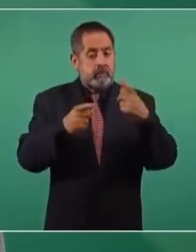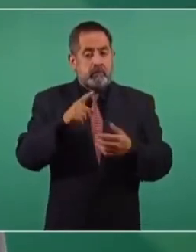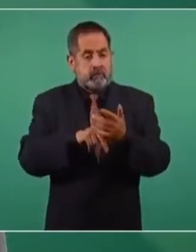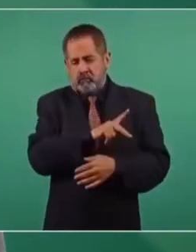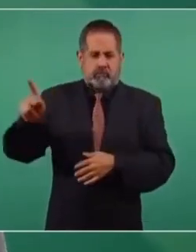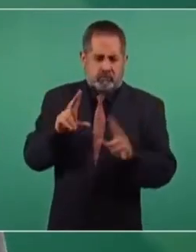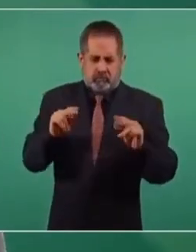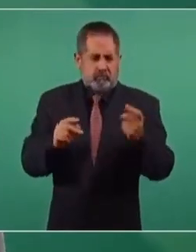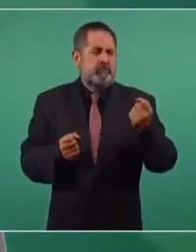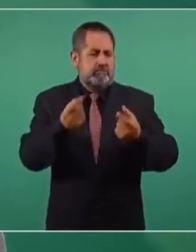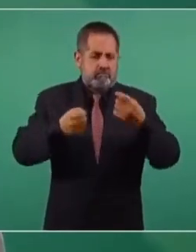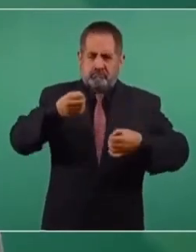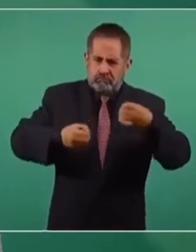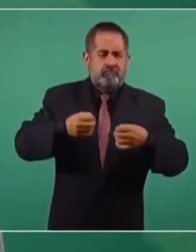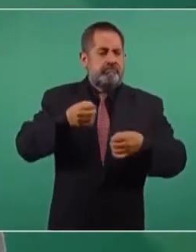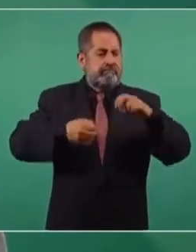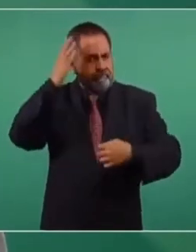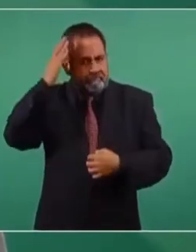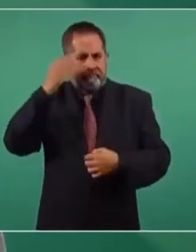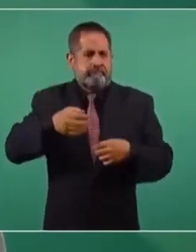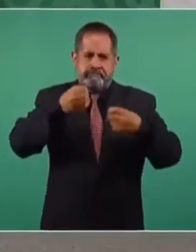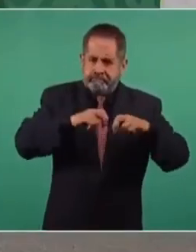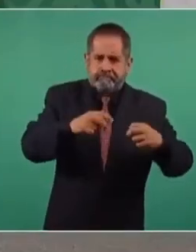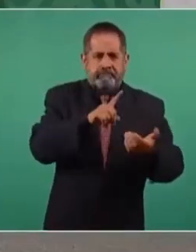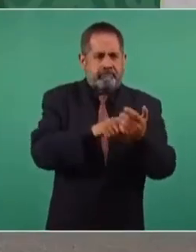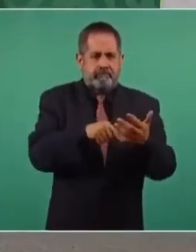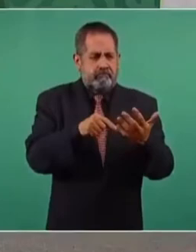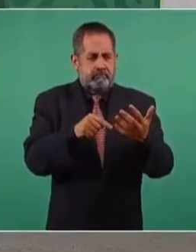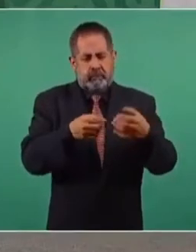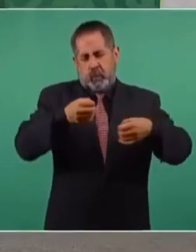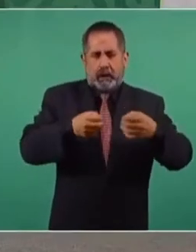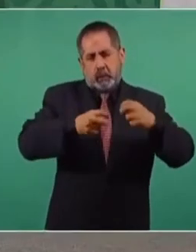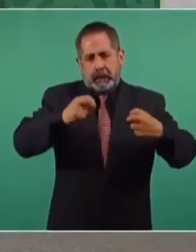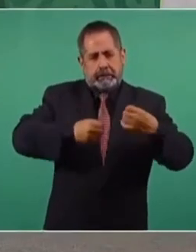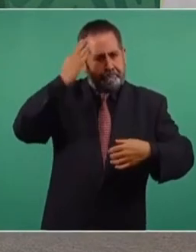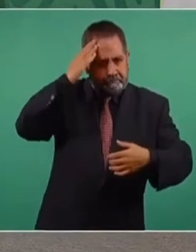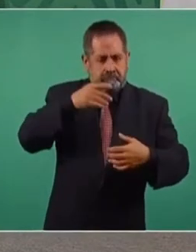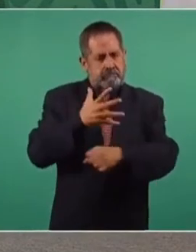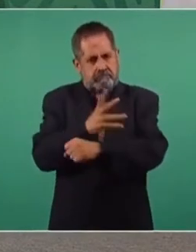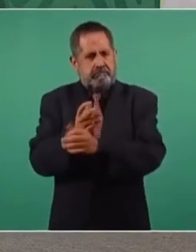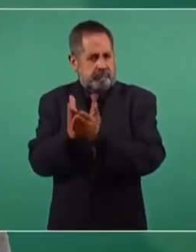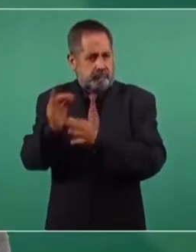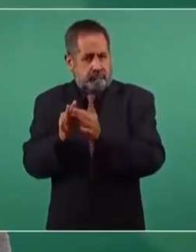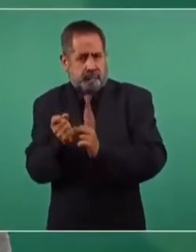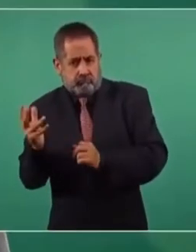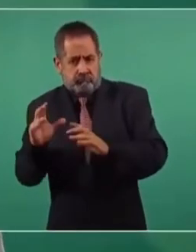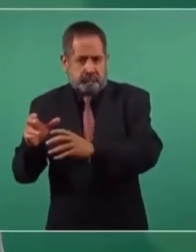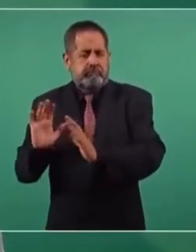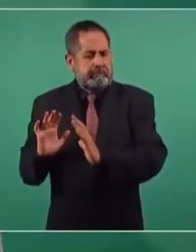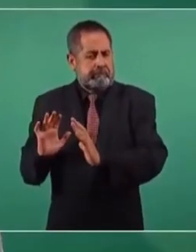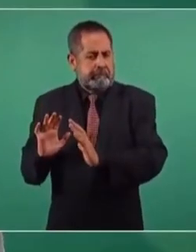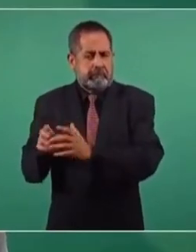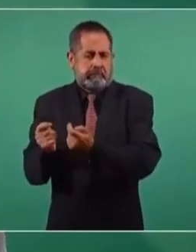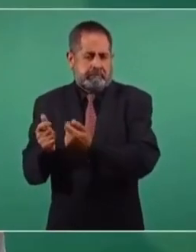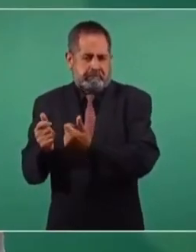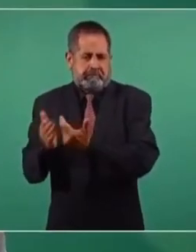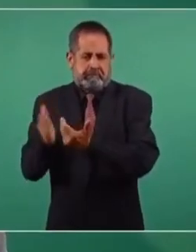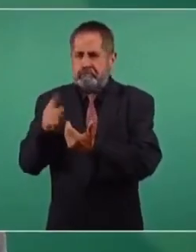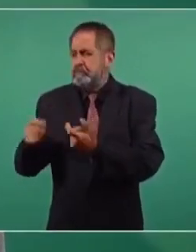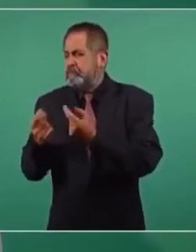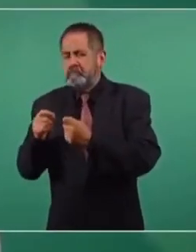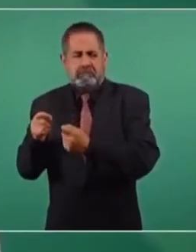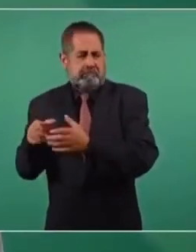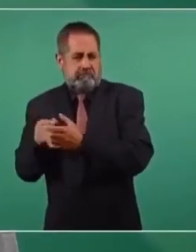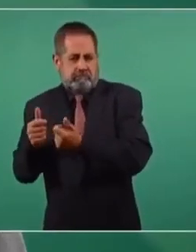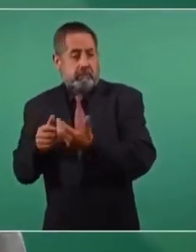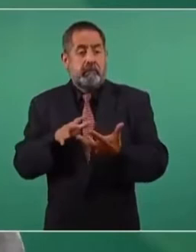Judicial, porque no podemos generalizar jueces, ministros, magistrados, jueces, magistrados y ministros rectos, íntegros, que son pocos, es la